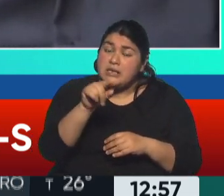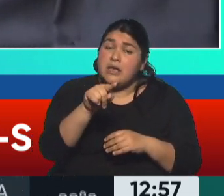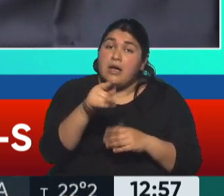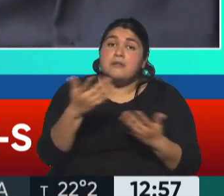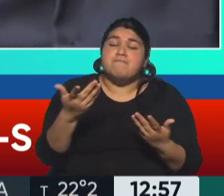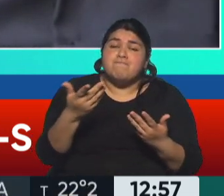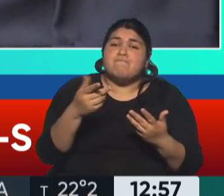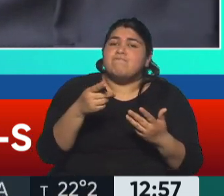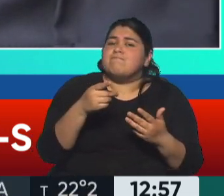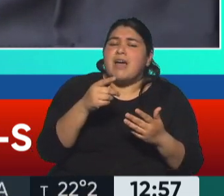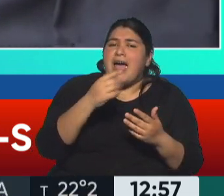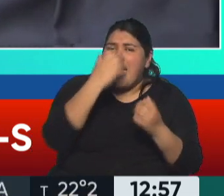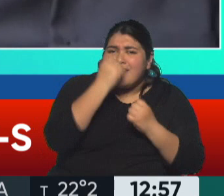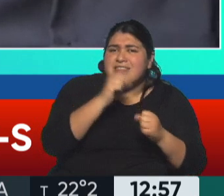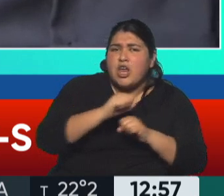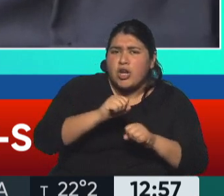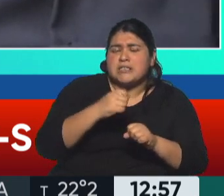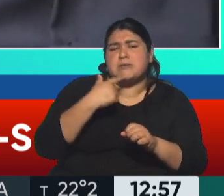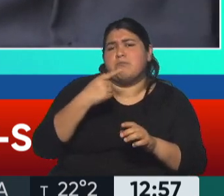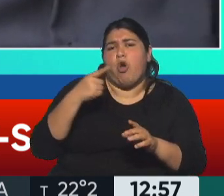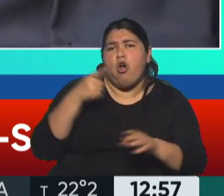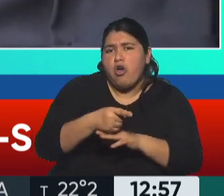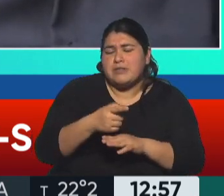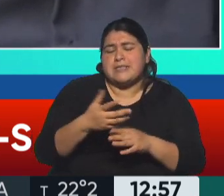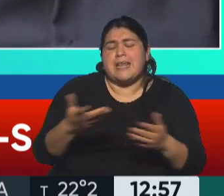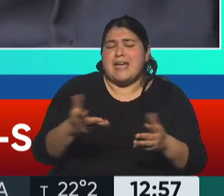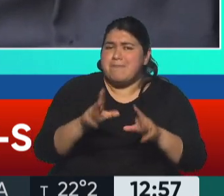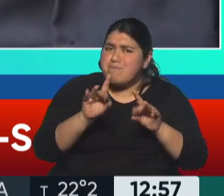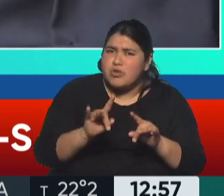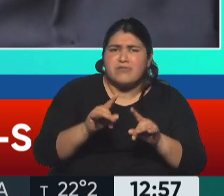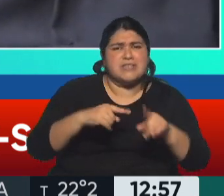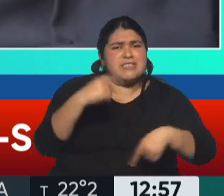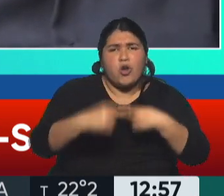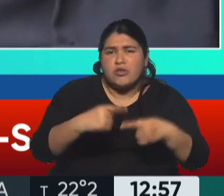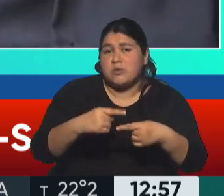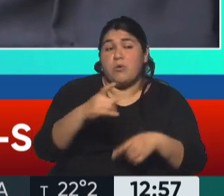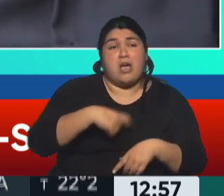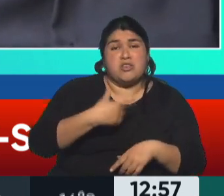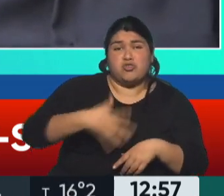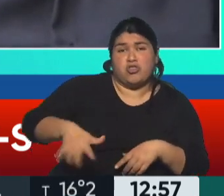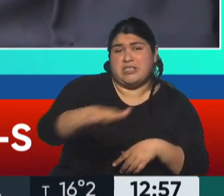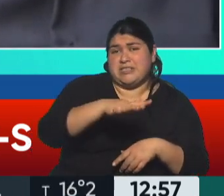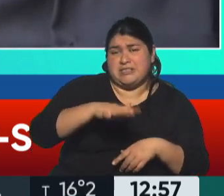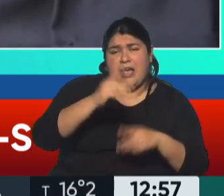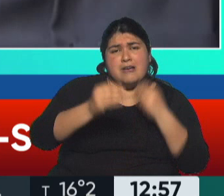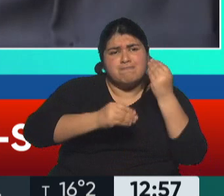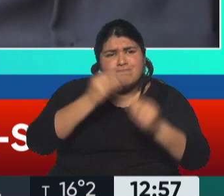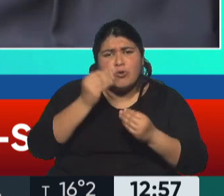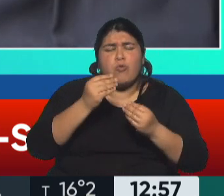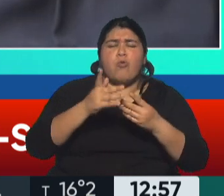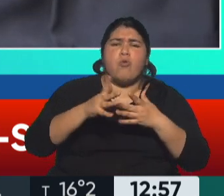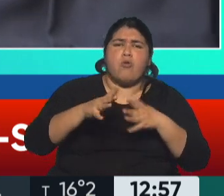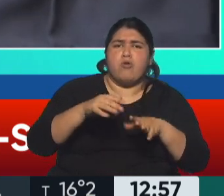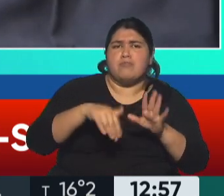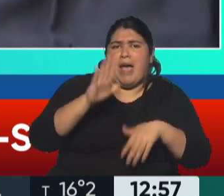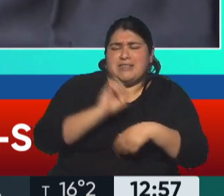contra el terrorismo sigue, pero hay poca discusión aquí en la sociedad sobre eso. Es una sociedad dominada por la preocupación de